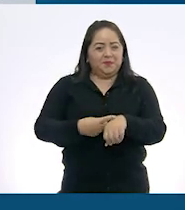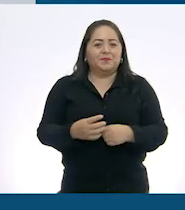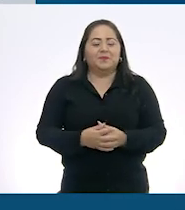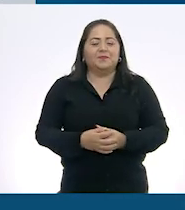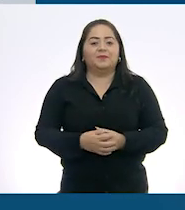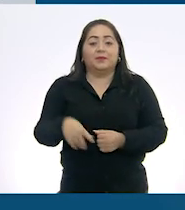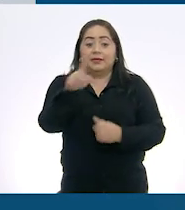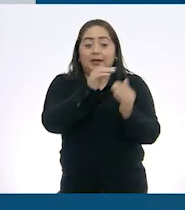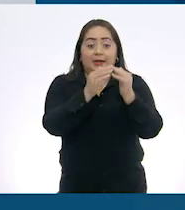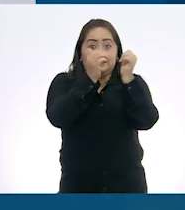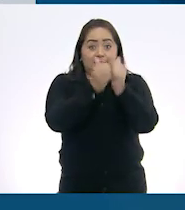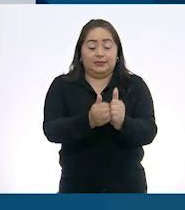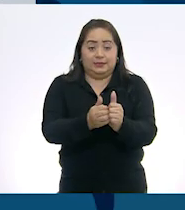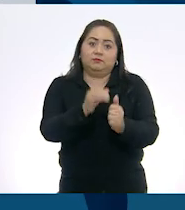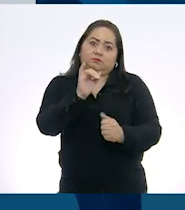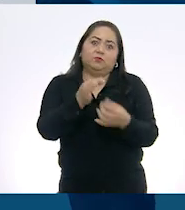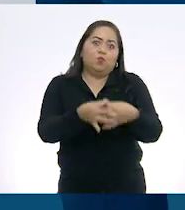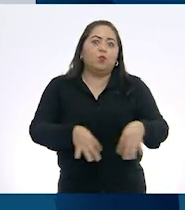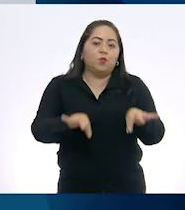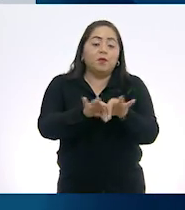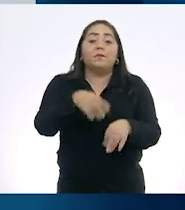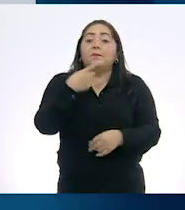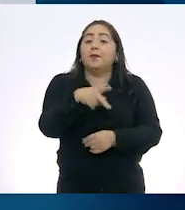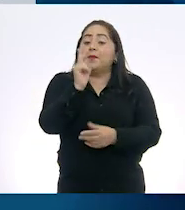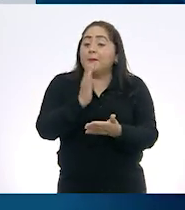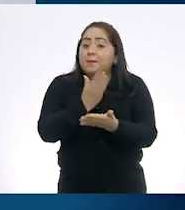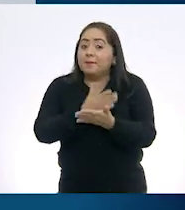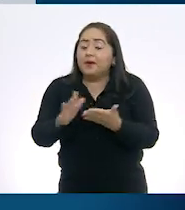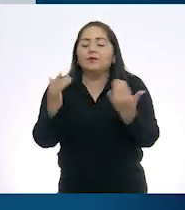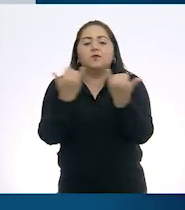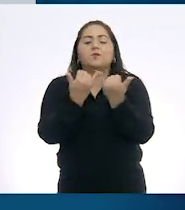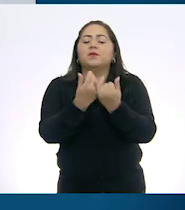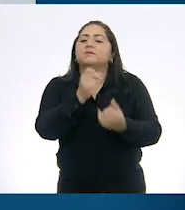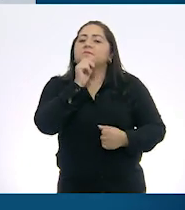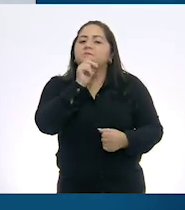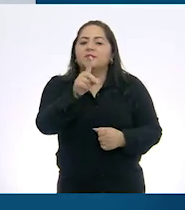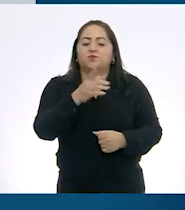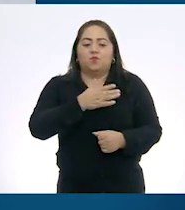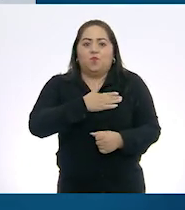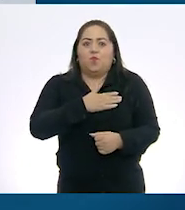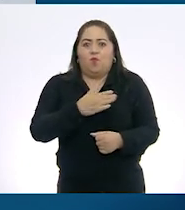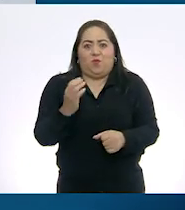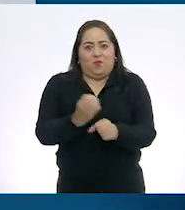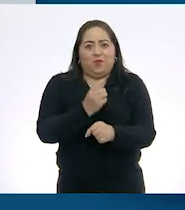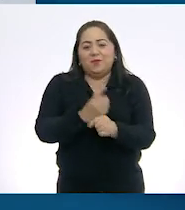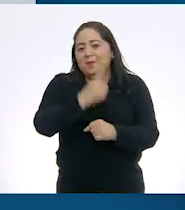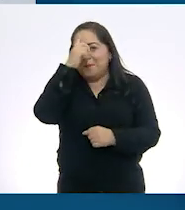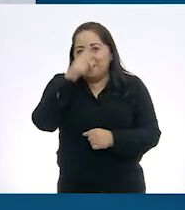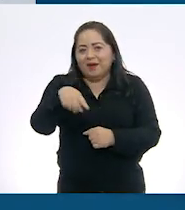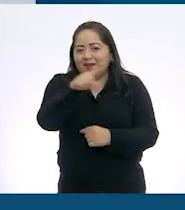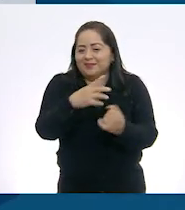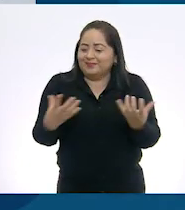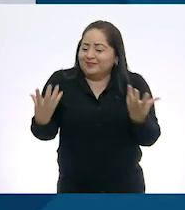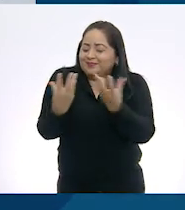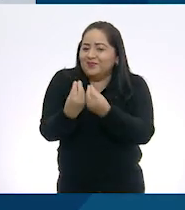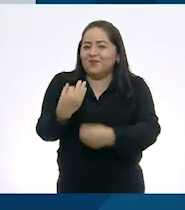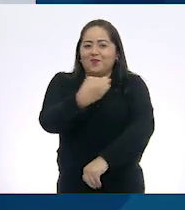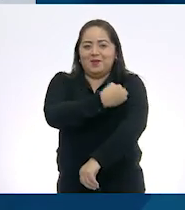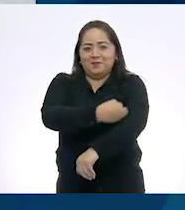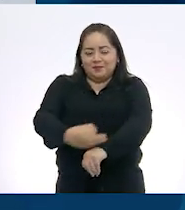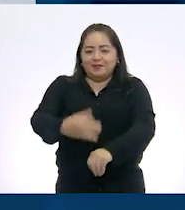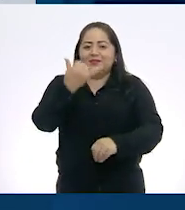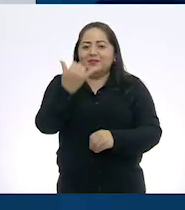Estar en casa es una de ellas, pero además también es un muy buen momento para estar cerca de la familia